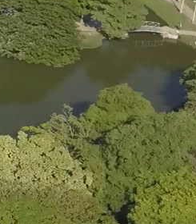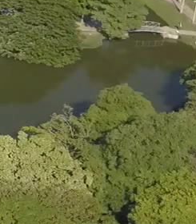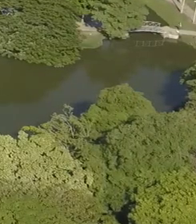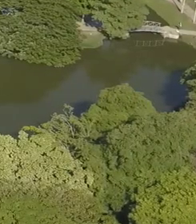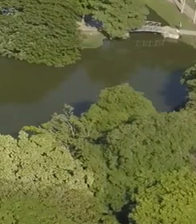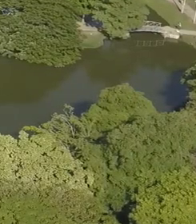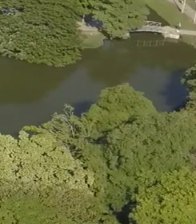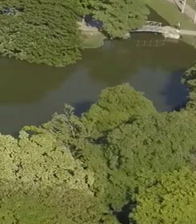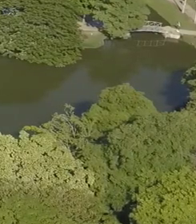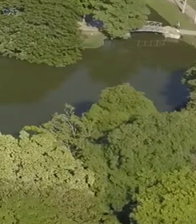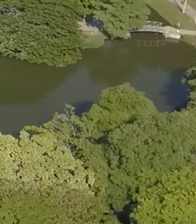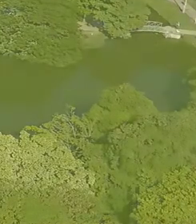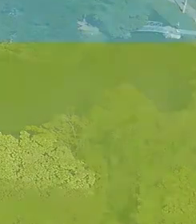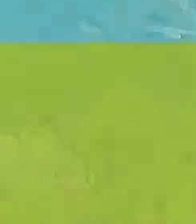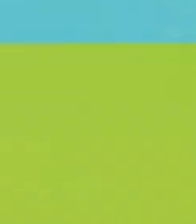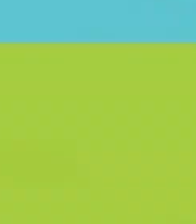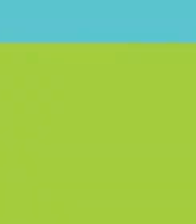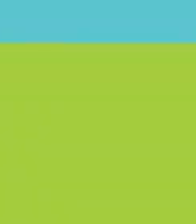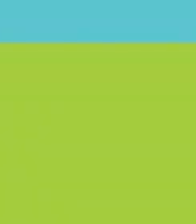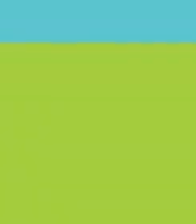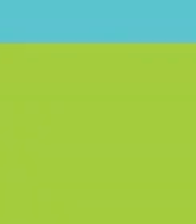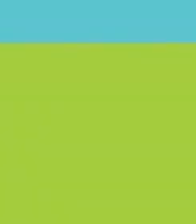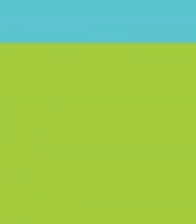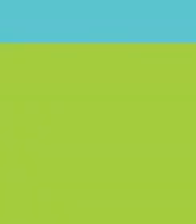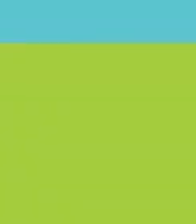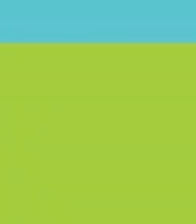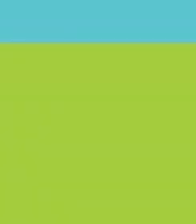por video.